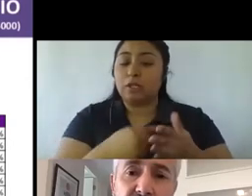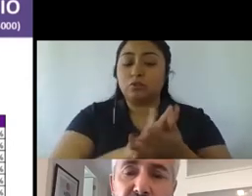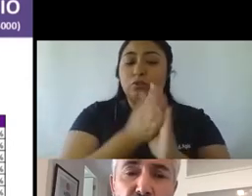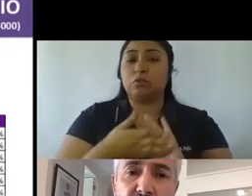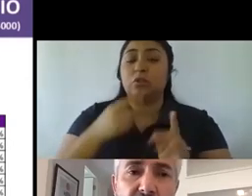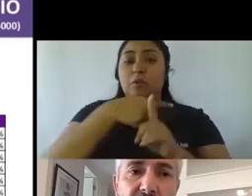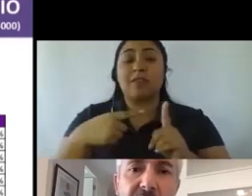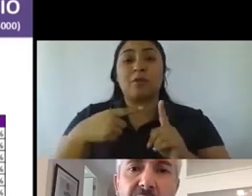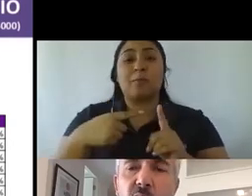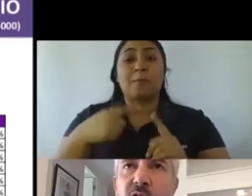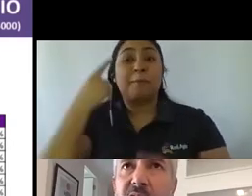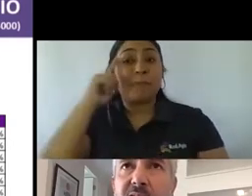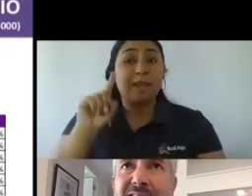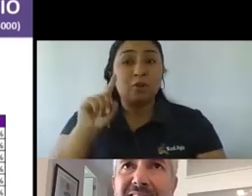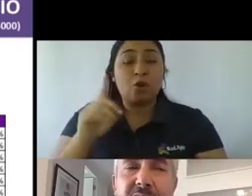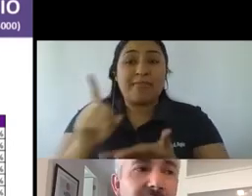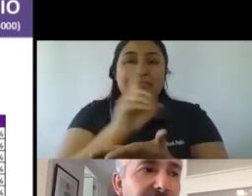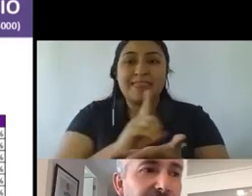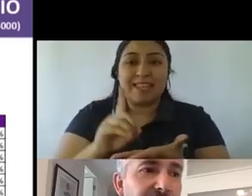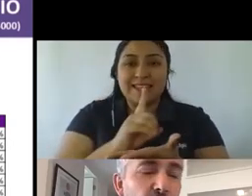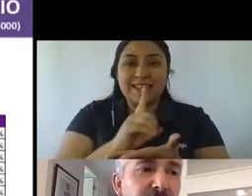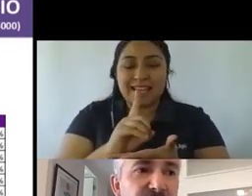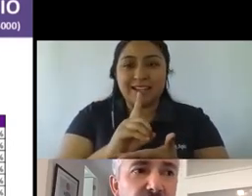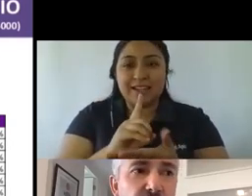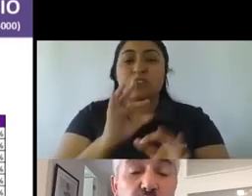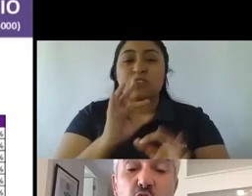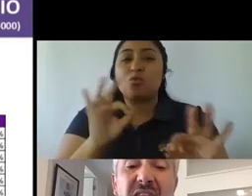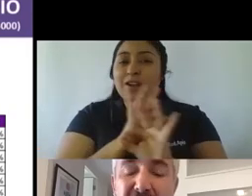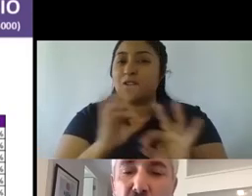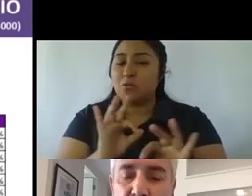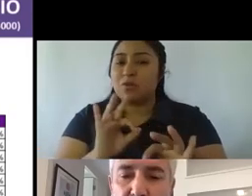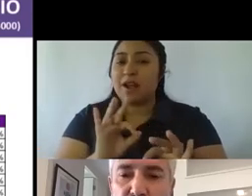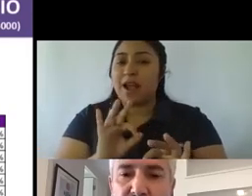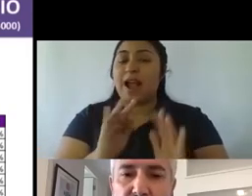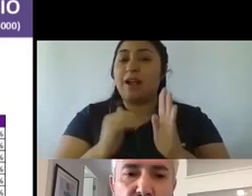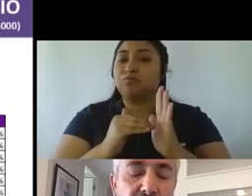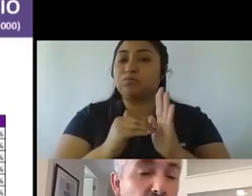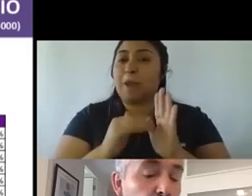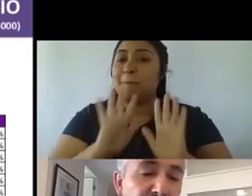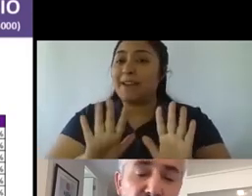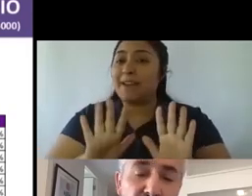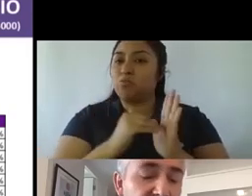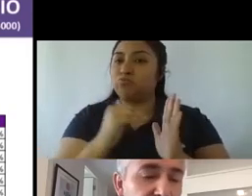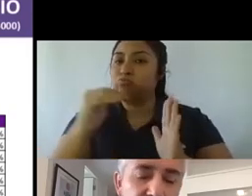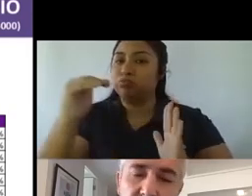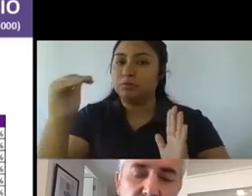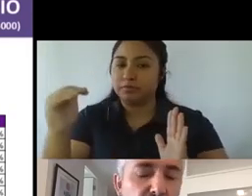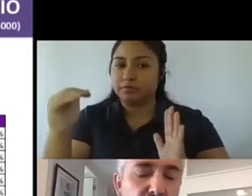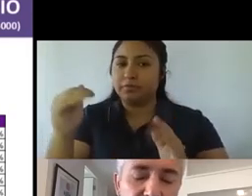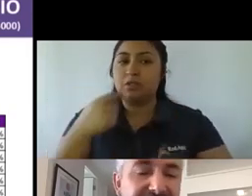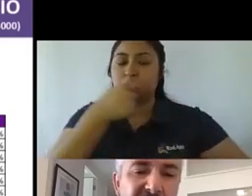Digital nunca ha dejado de tener un crecimiento sostenido de su inversión en los últimos desde que